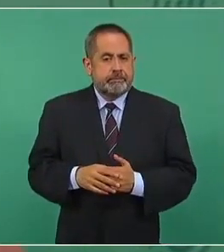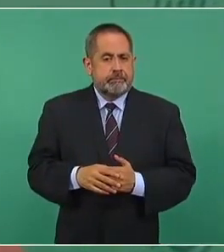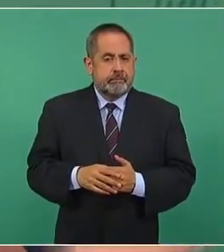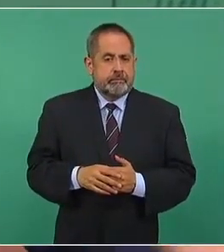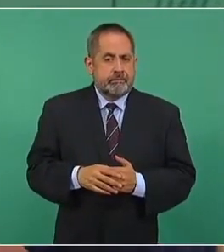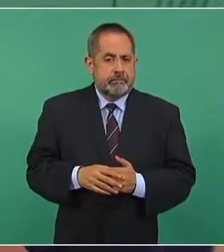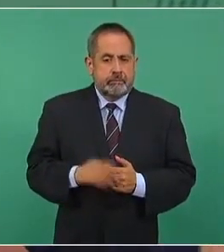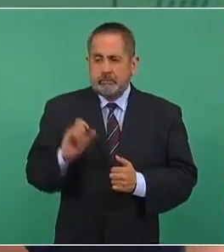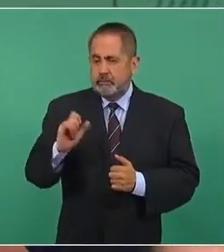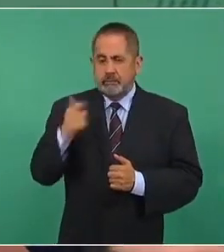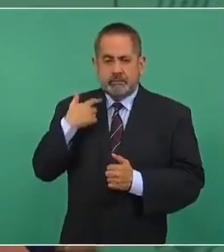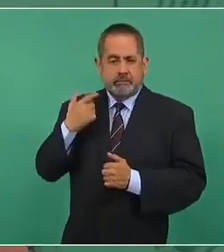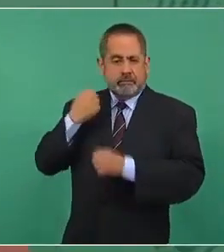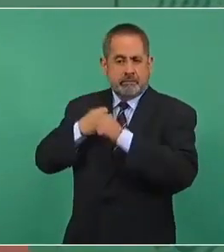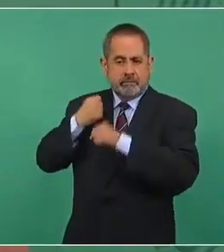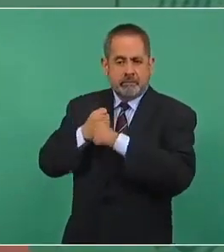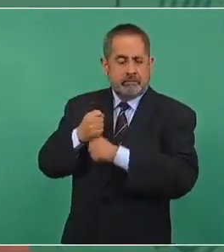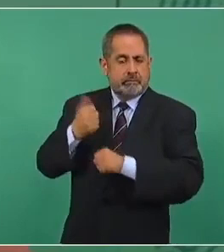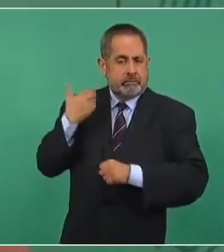en un sexenio pasado.